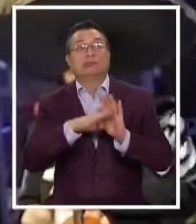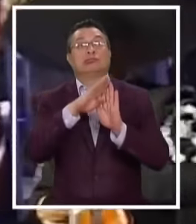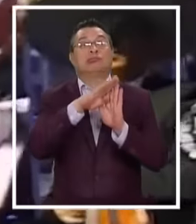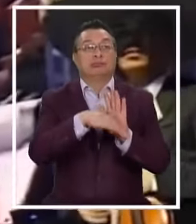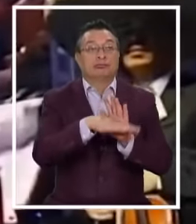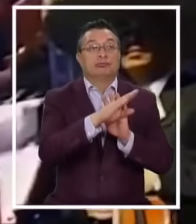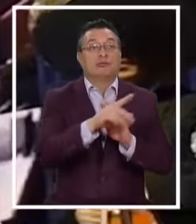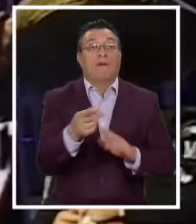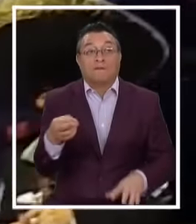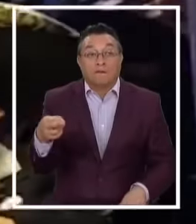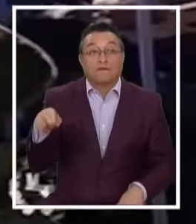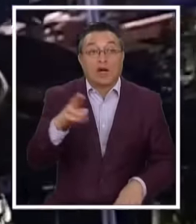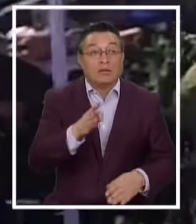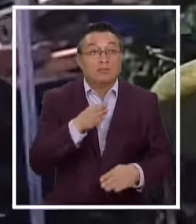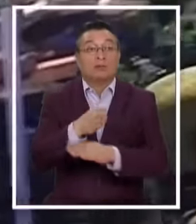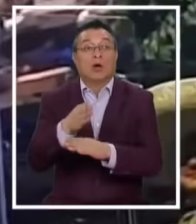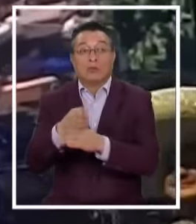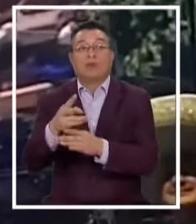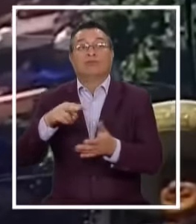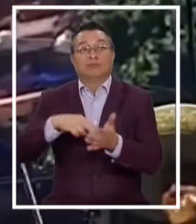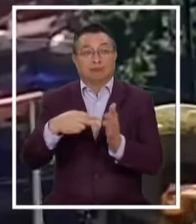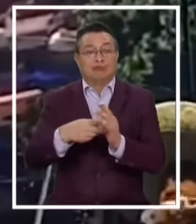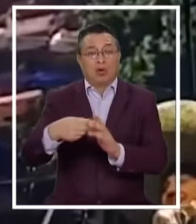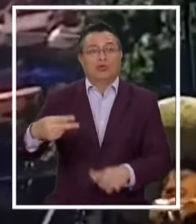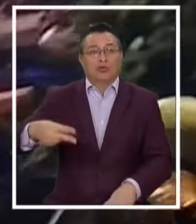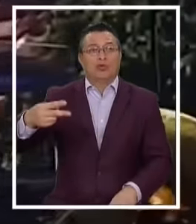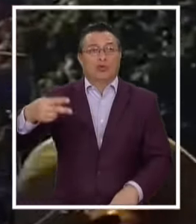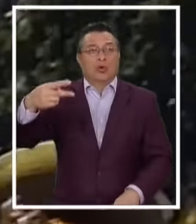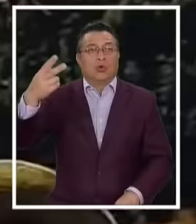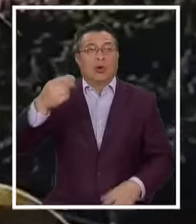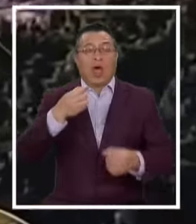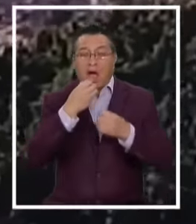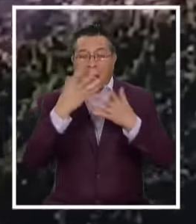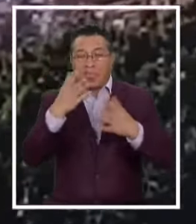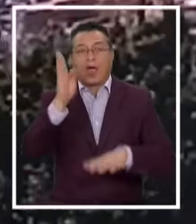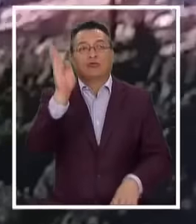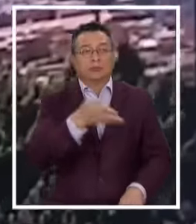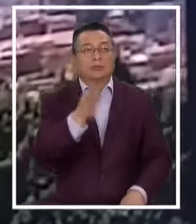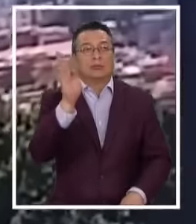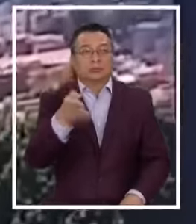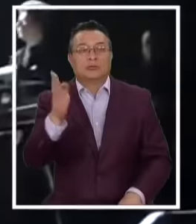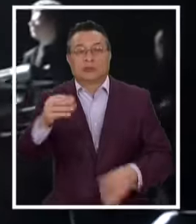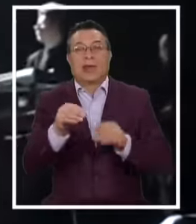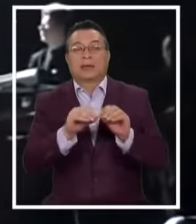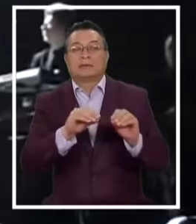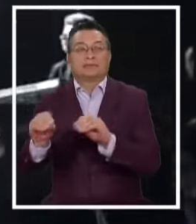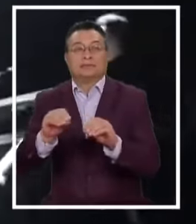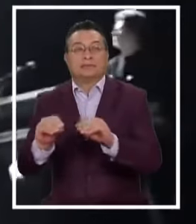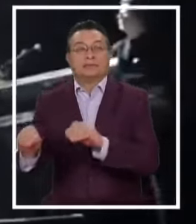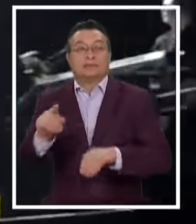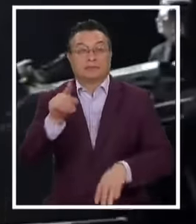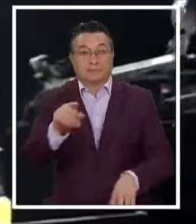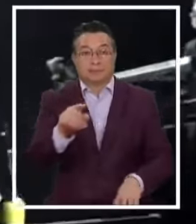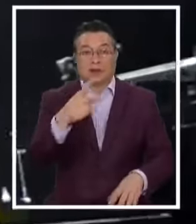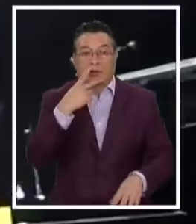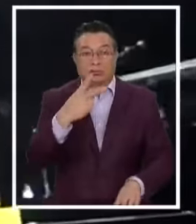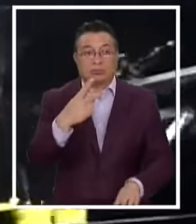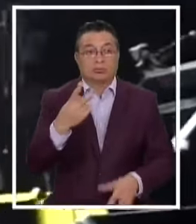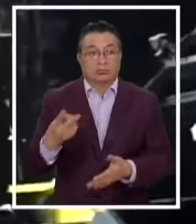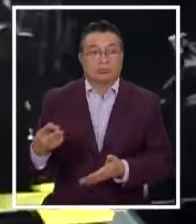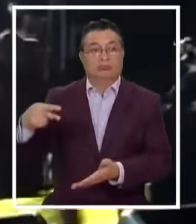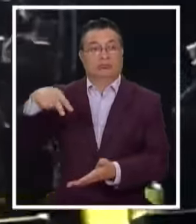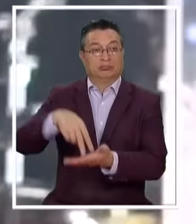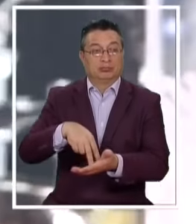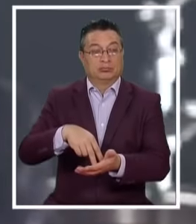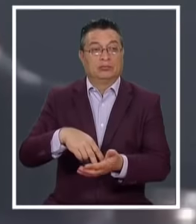Su regreso Los shows Y las giras Fue polémica Una seguidilla De conciertos suspendidos Y retrasos Donde Luis Miguel Se mostraba Sobre el